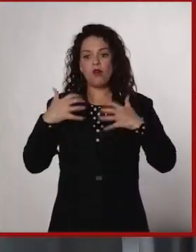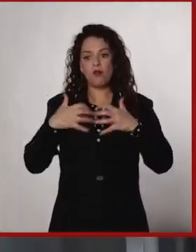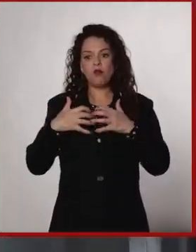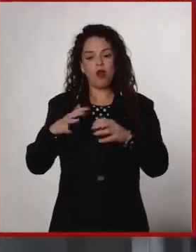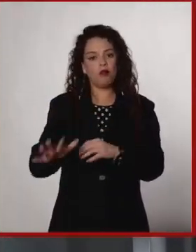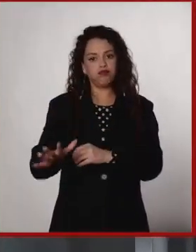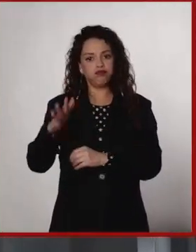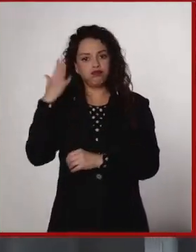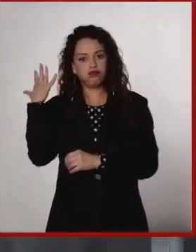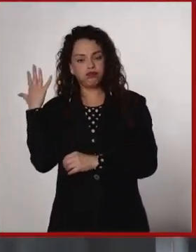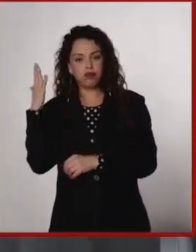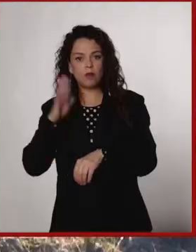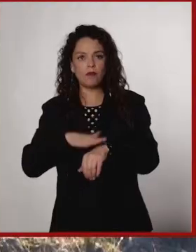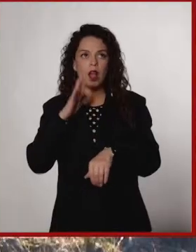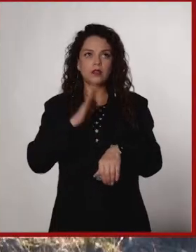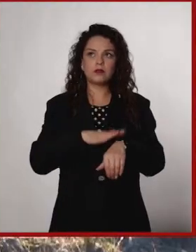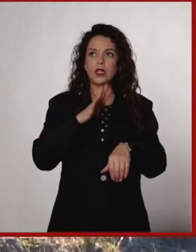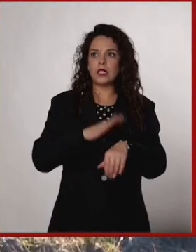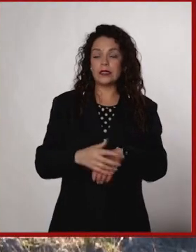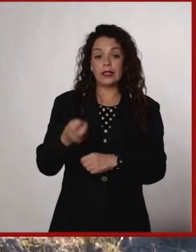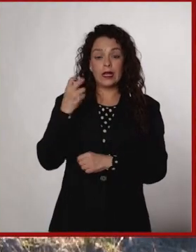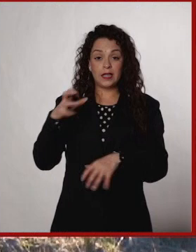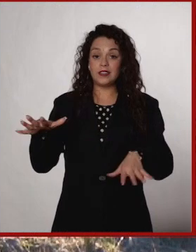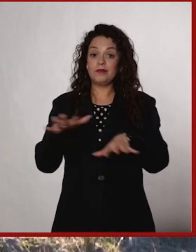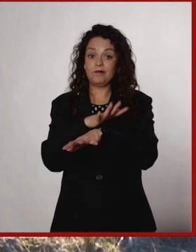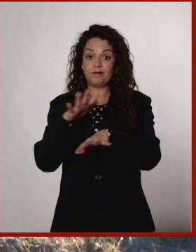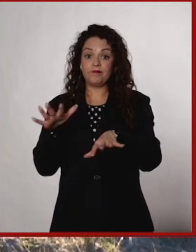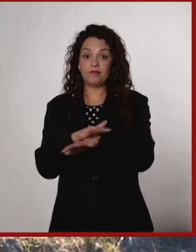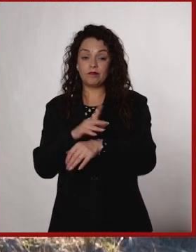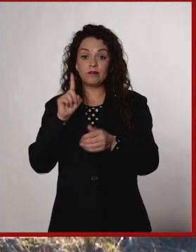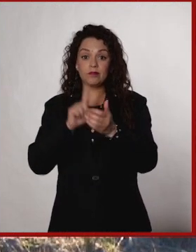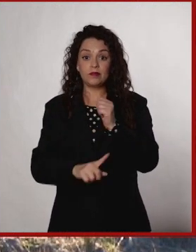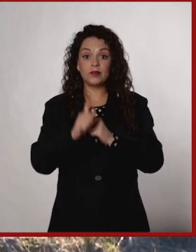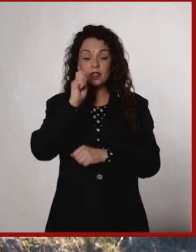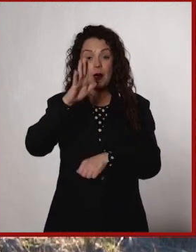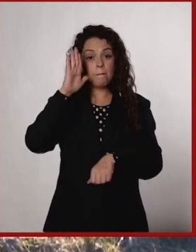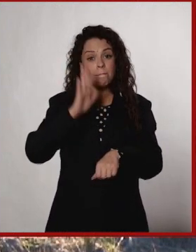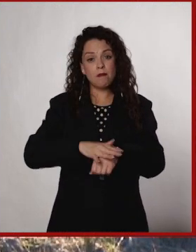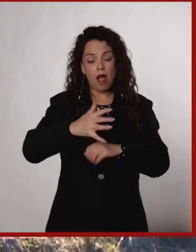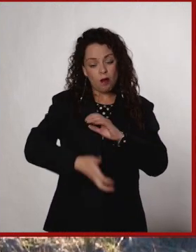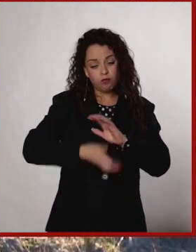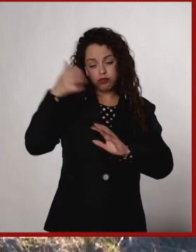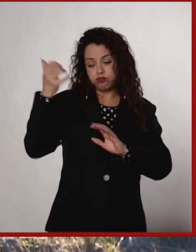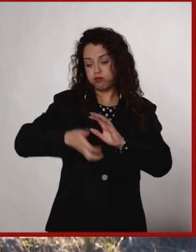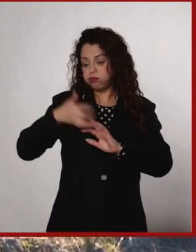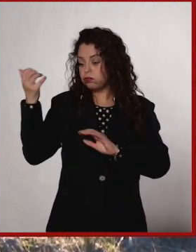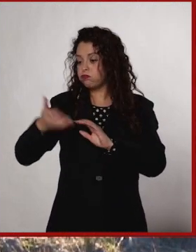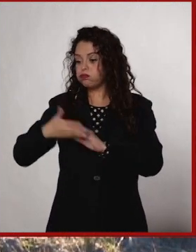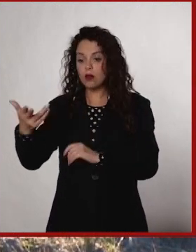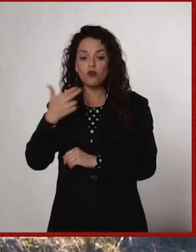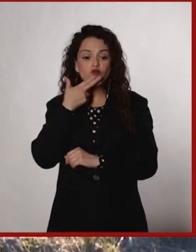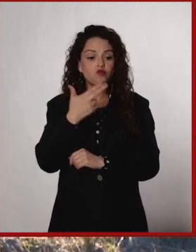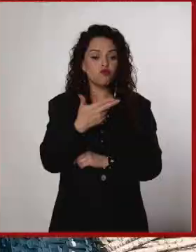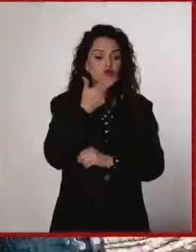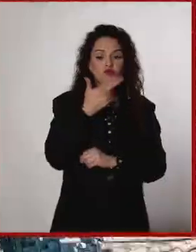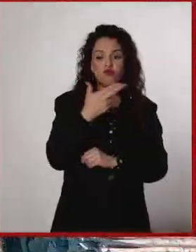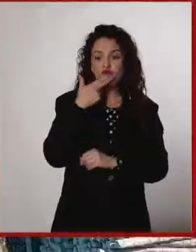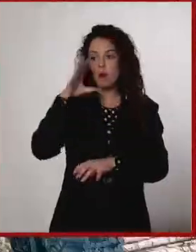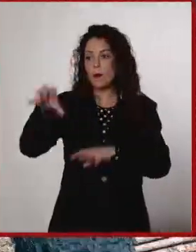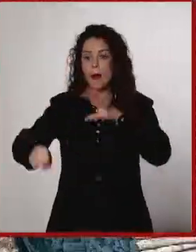producción. Y eso conlleva que estamos explotando cada vez más el